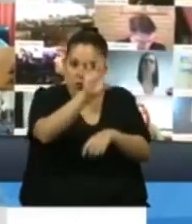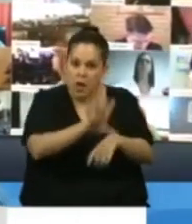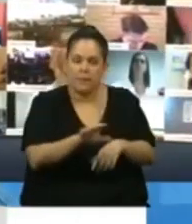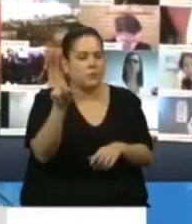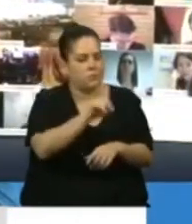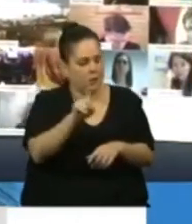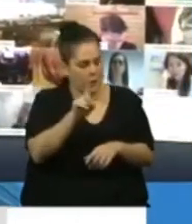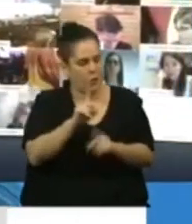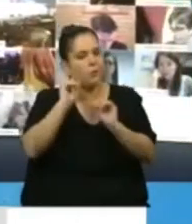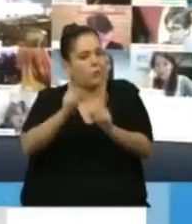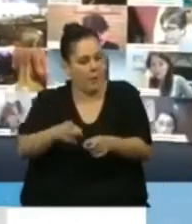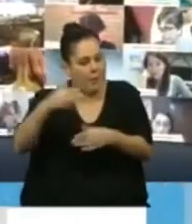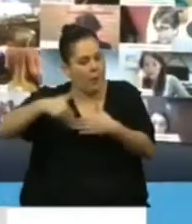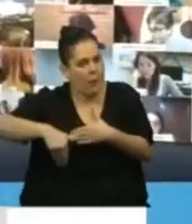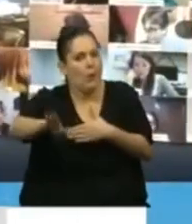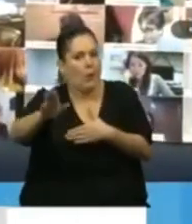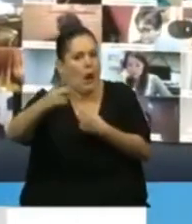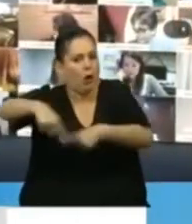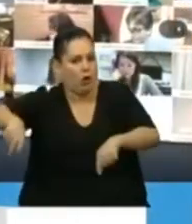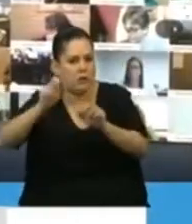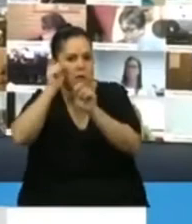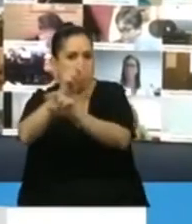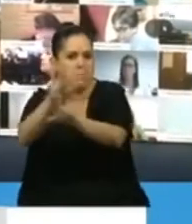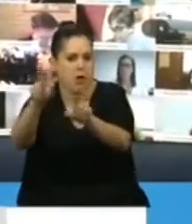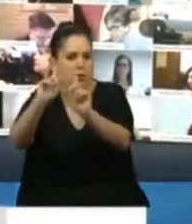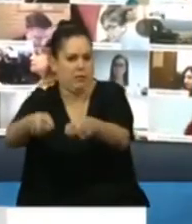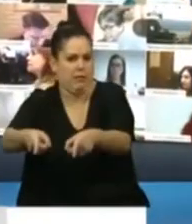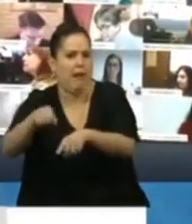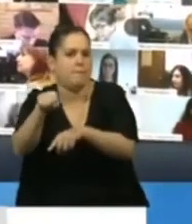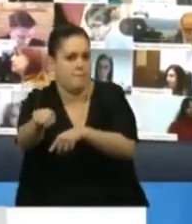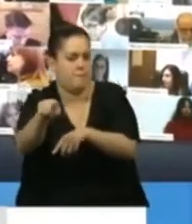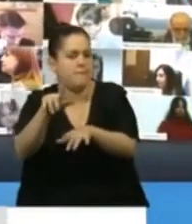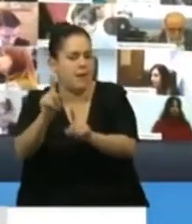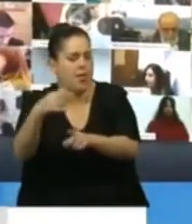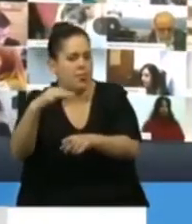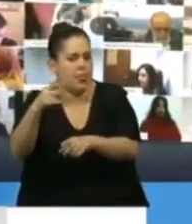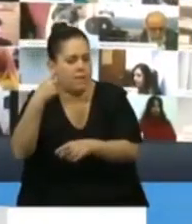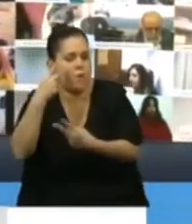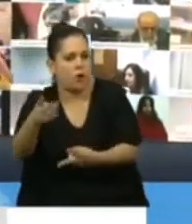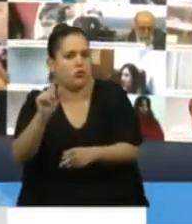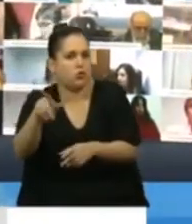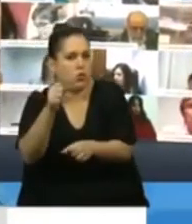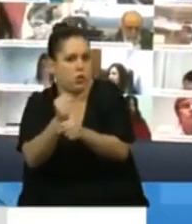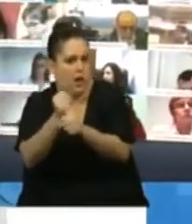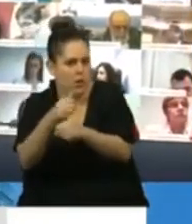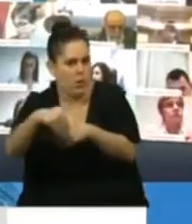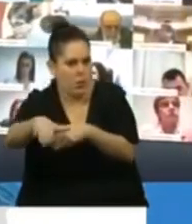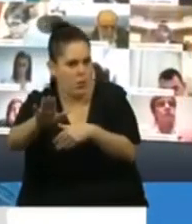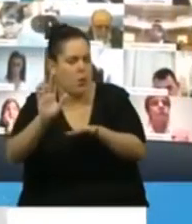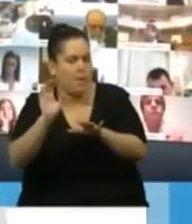en los desafíos que nos quedan por delante. Porque justamente esa es la reflexión que tenemos que hacer con esto cierro, Presidente,